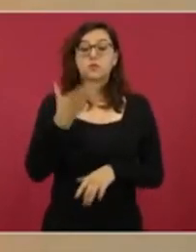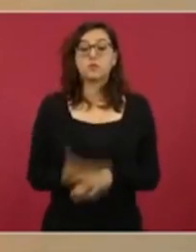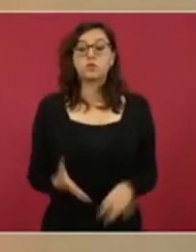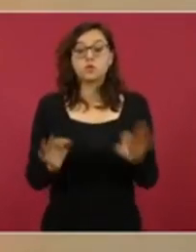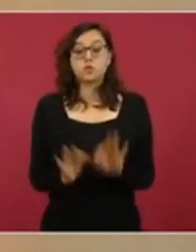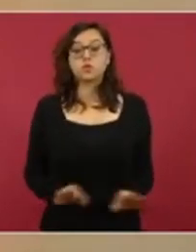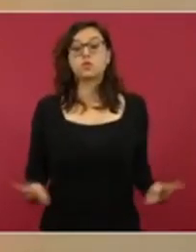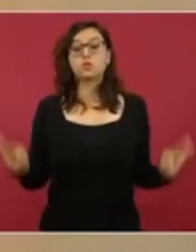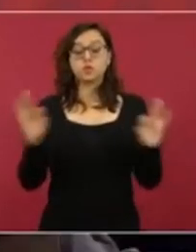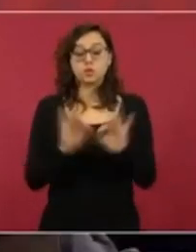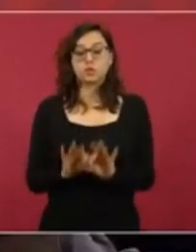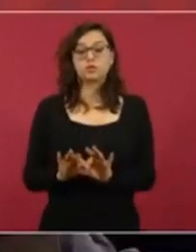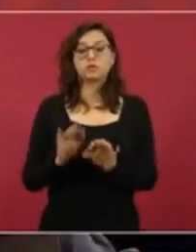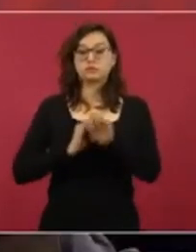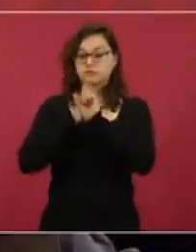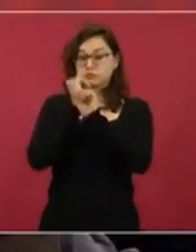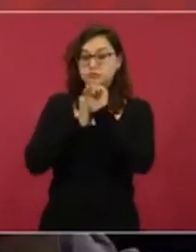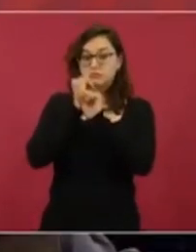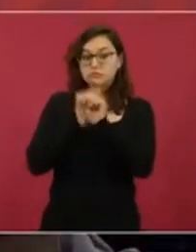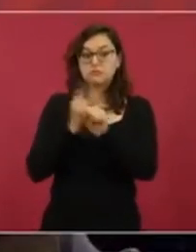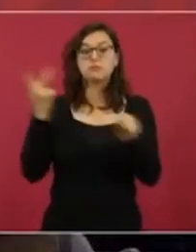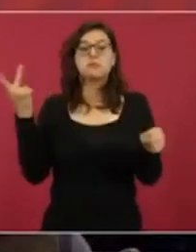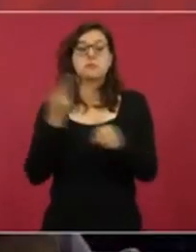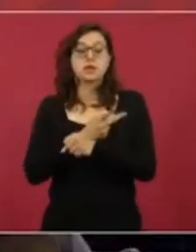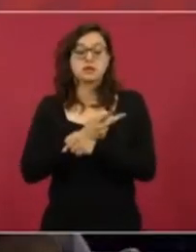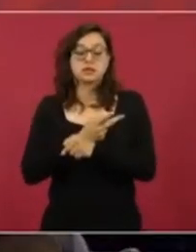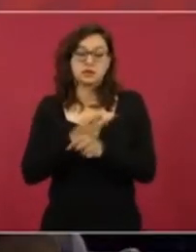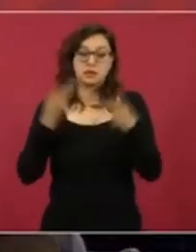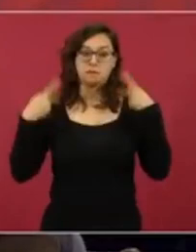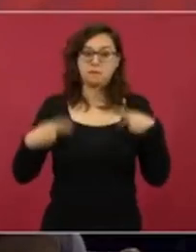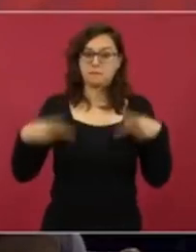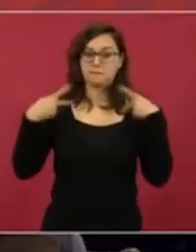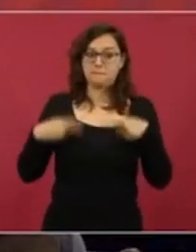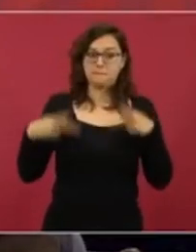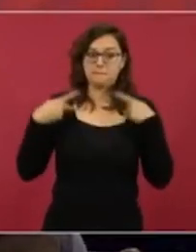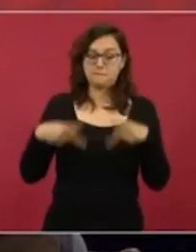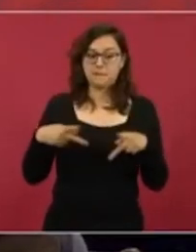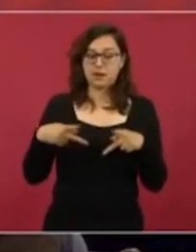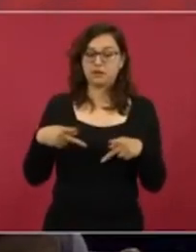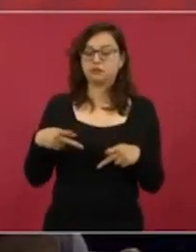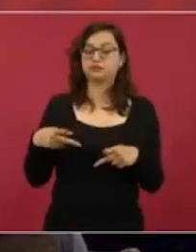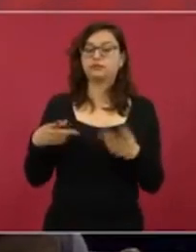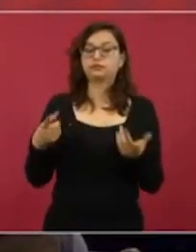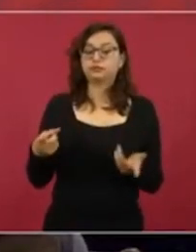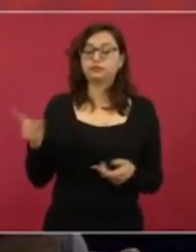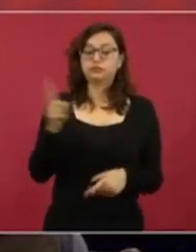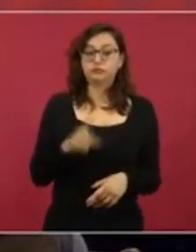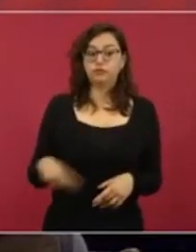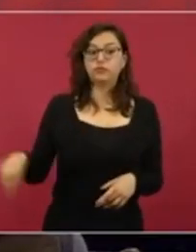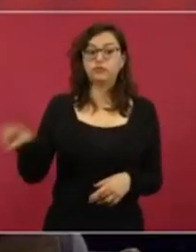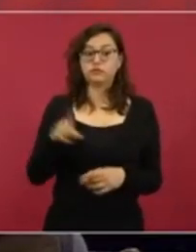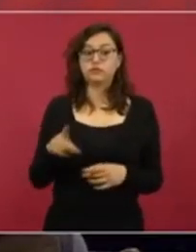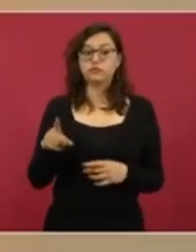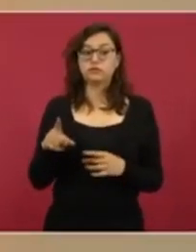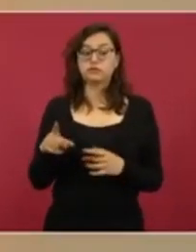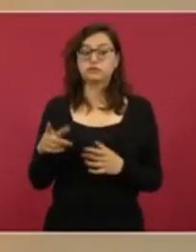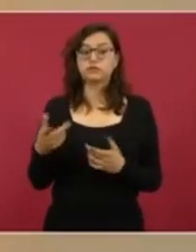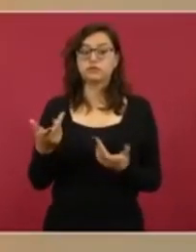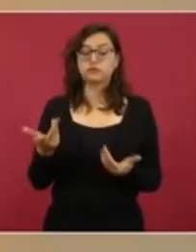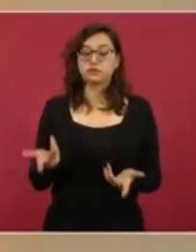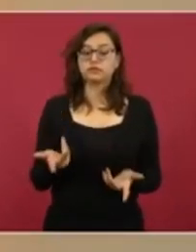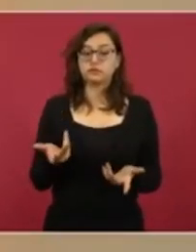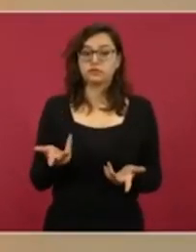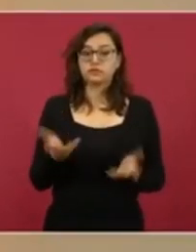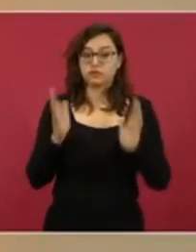la investigación que estos sujetos arriban al lugar de los hechos también con el